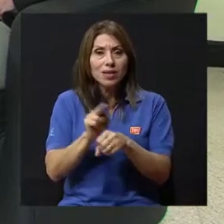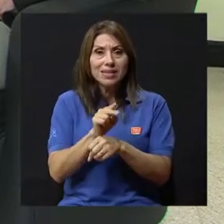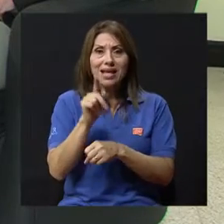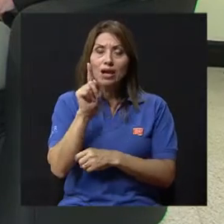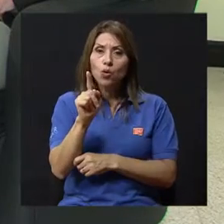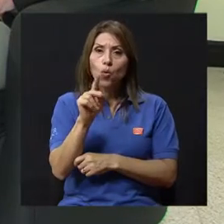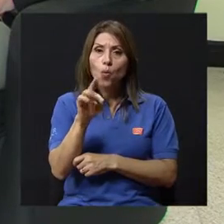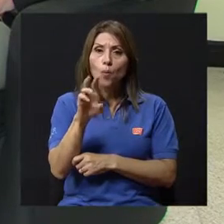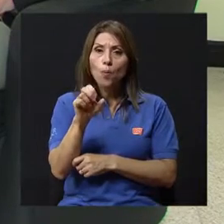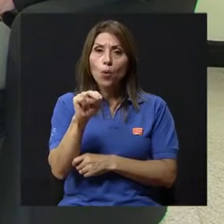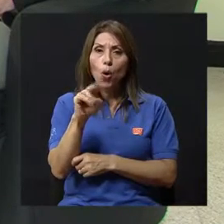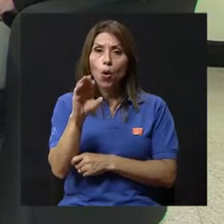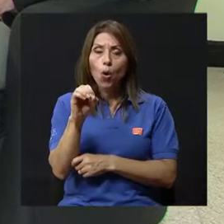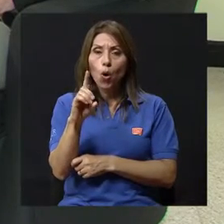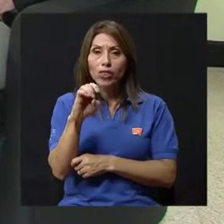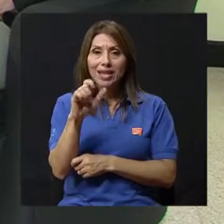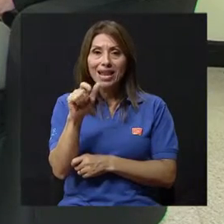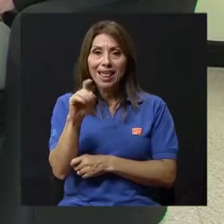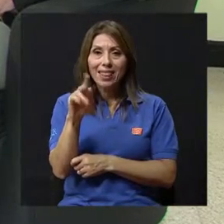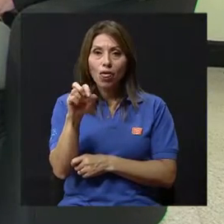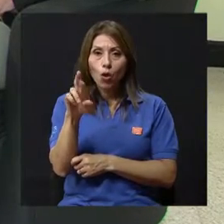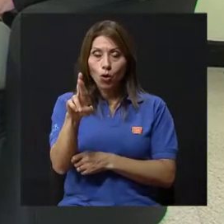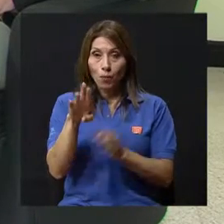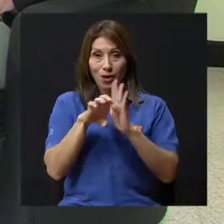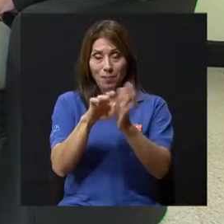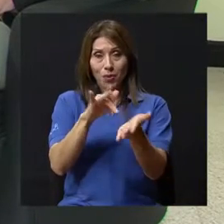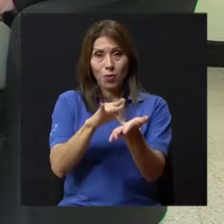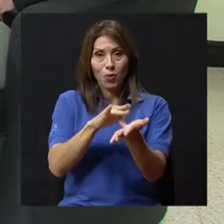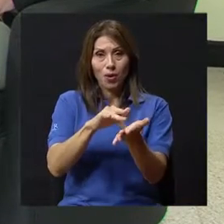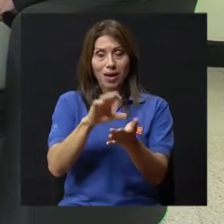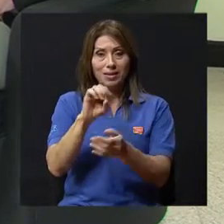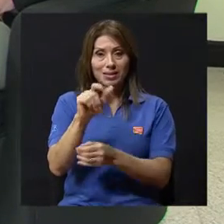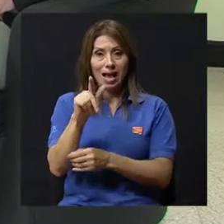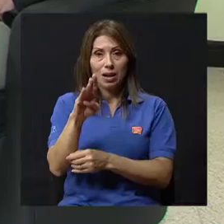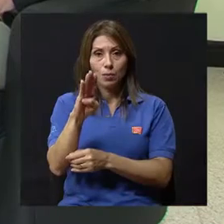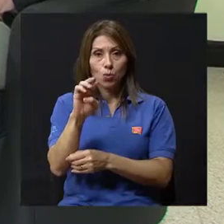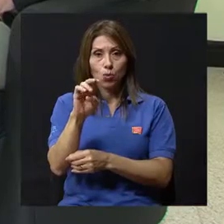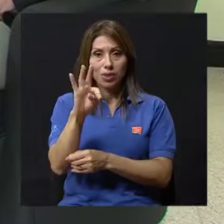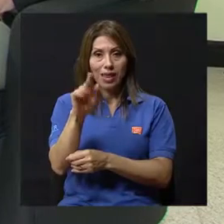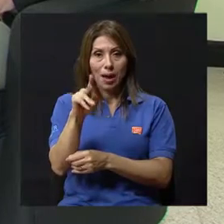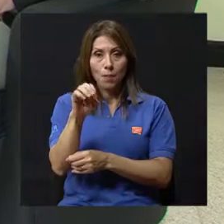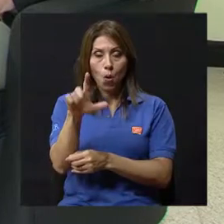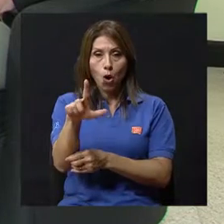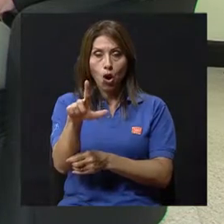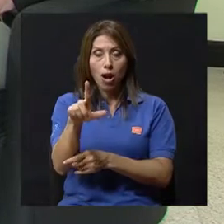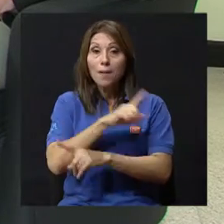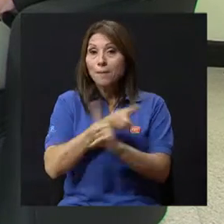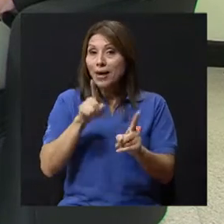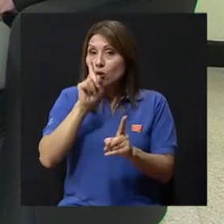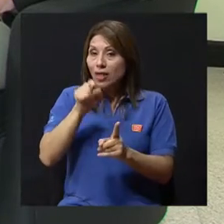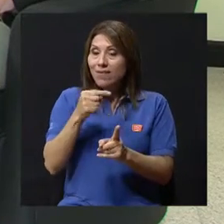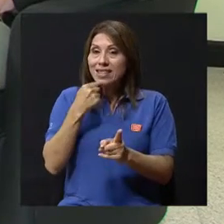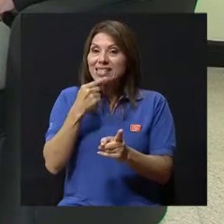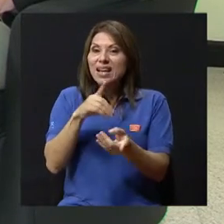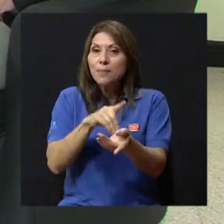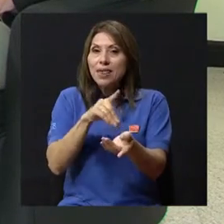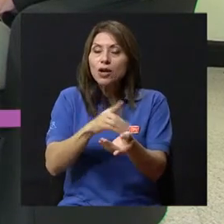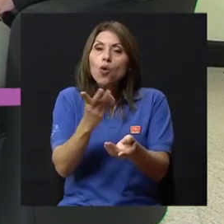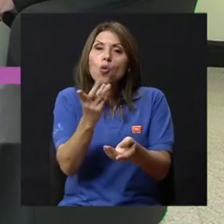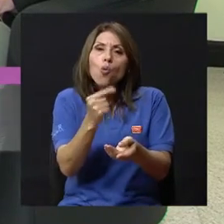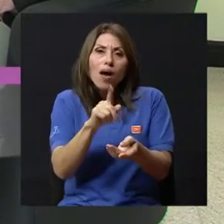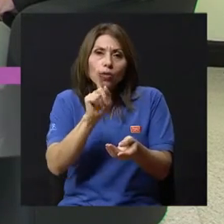dilatador, digamos, como el salbutamol, en una dosis adecuada de acuerdo a lo que el médico y a cada uno de los pacientes